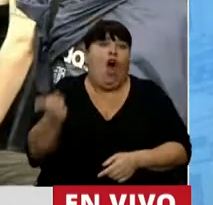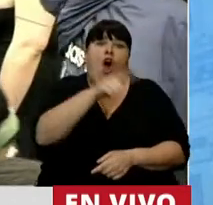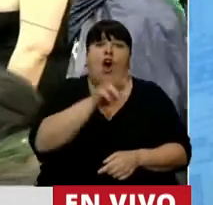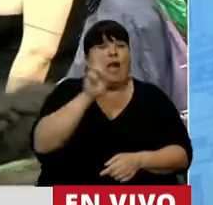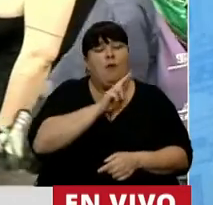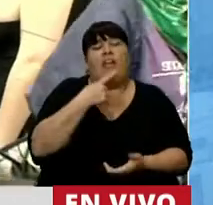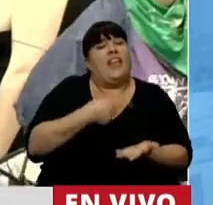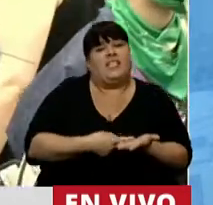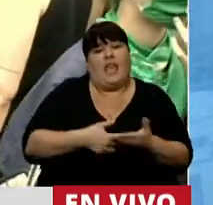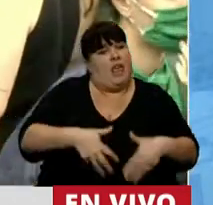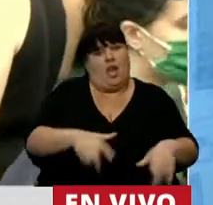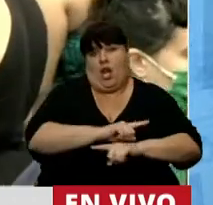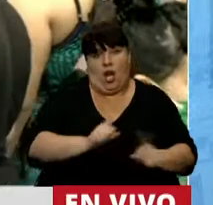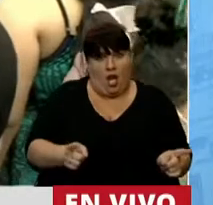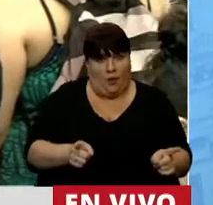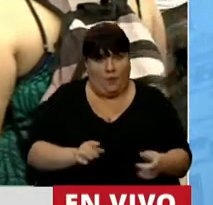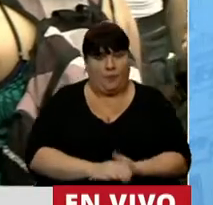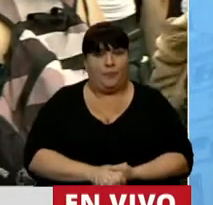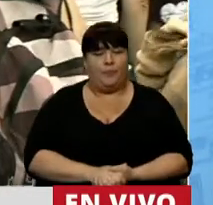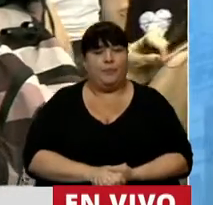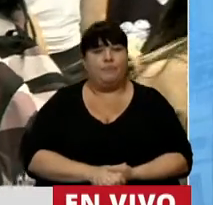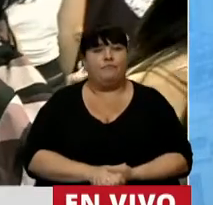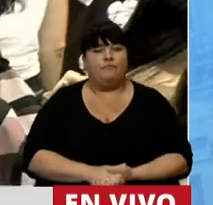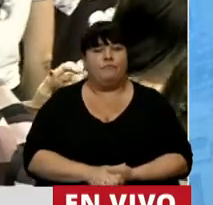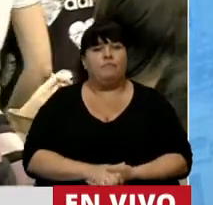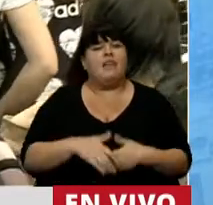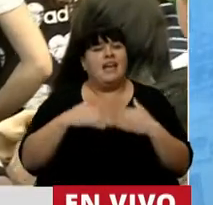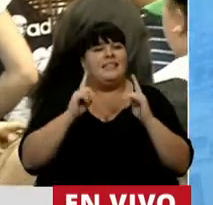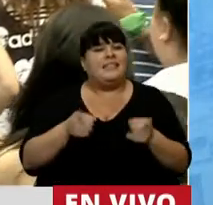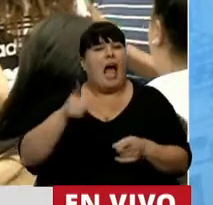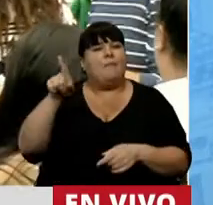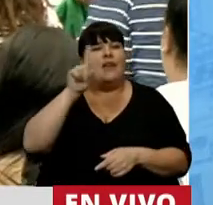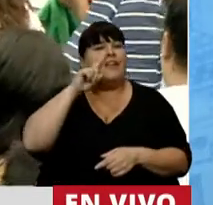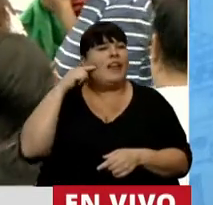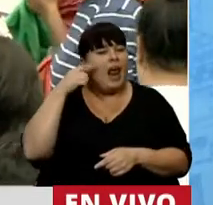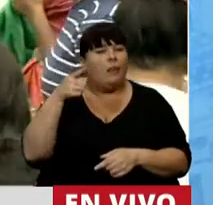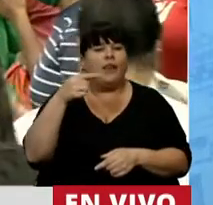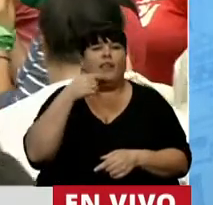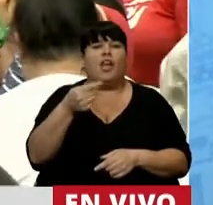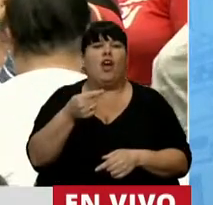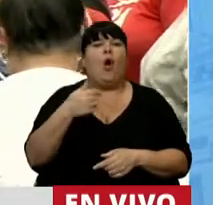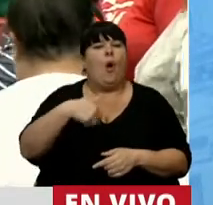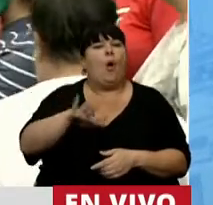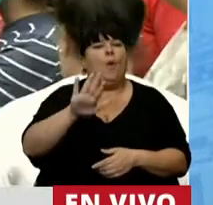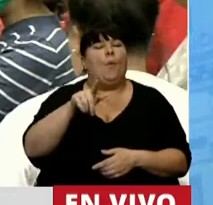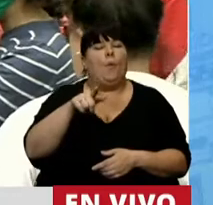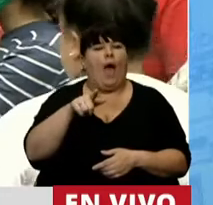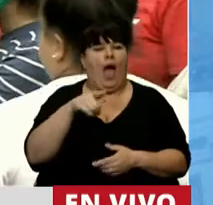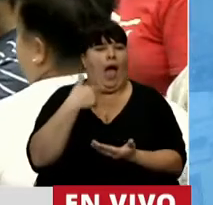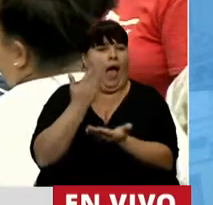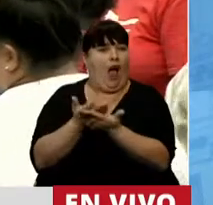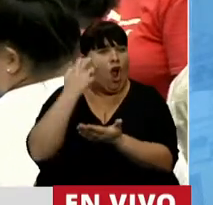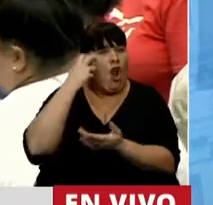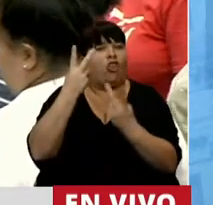mujer que decide interrumpir su embarazo. Y también Alberto dijo que enviaría al